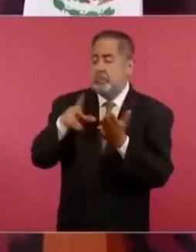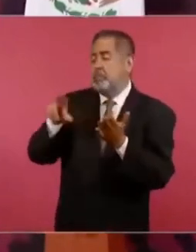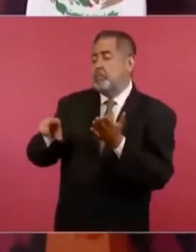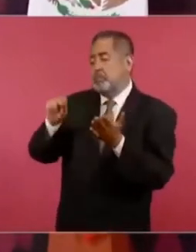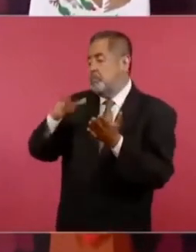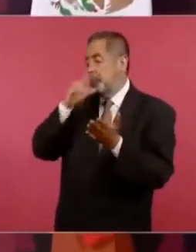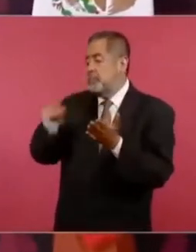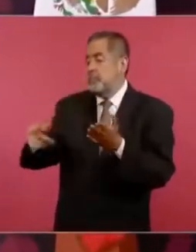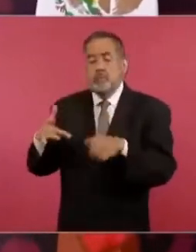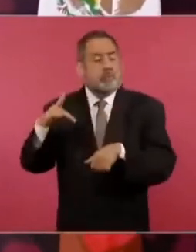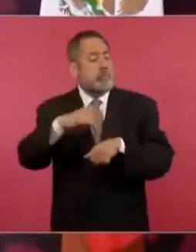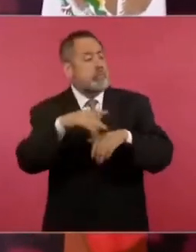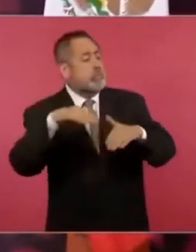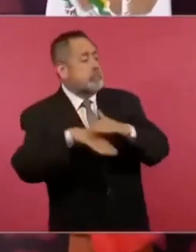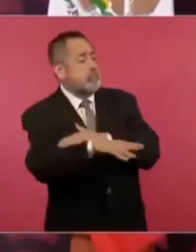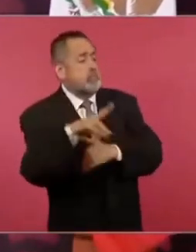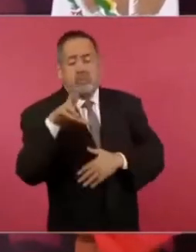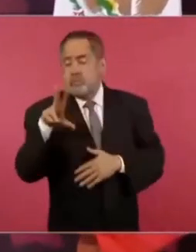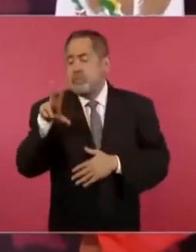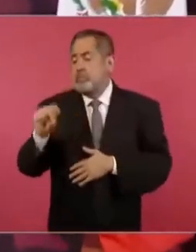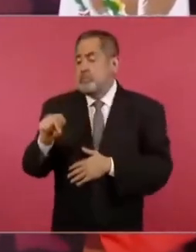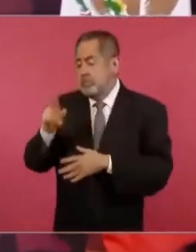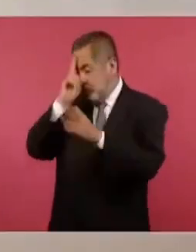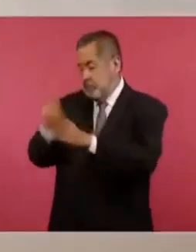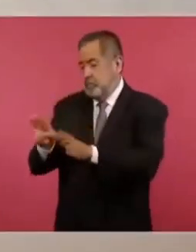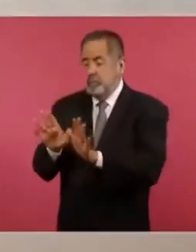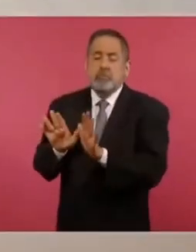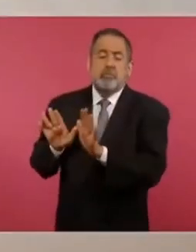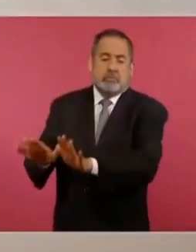lo tienen prohibido?